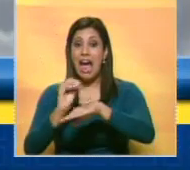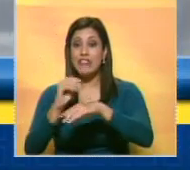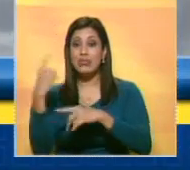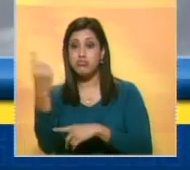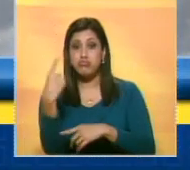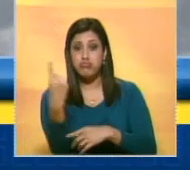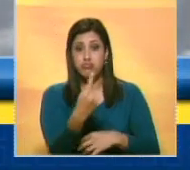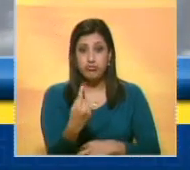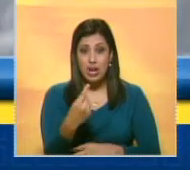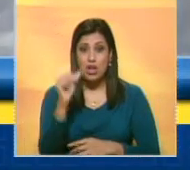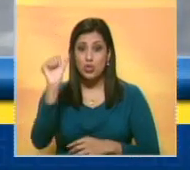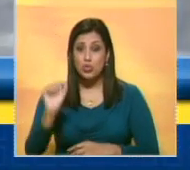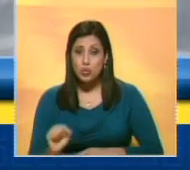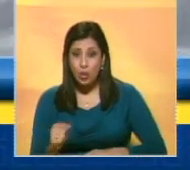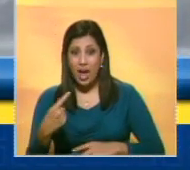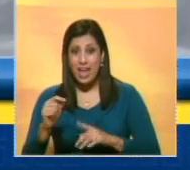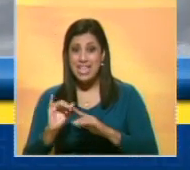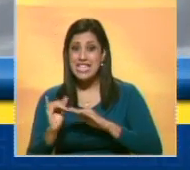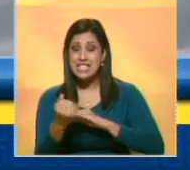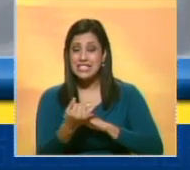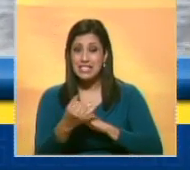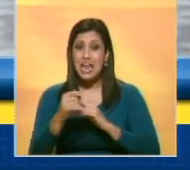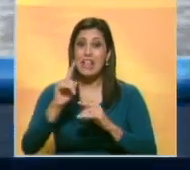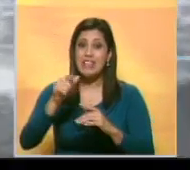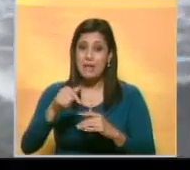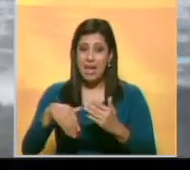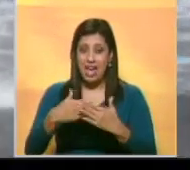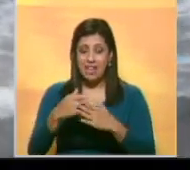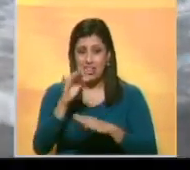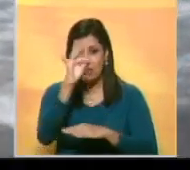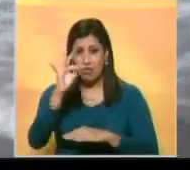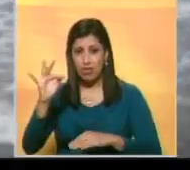huracán para la costa sur desde la isla Saona hasta la frontera con Haití.